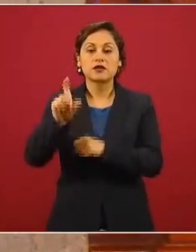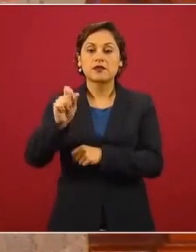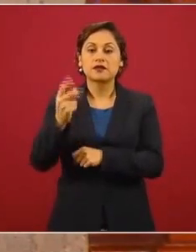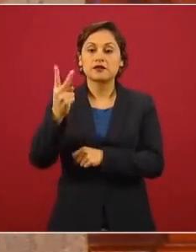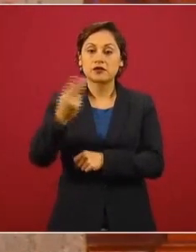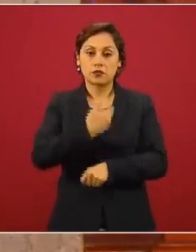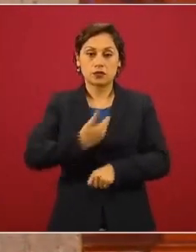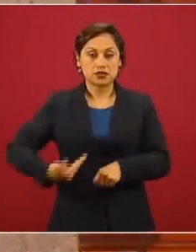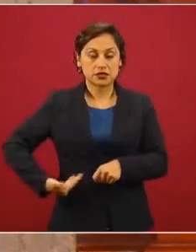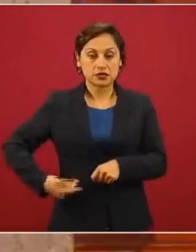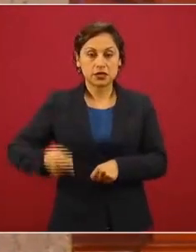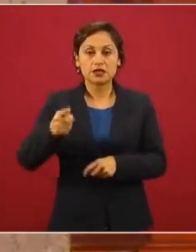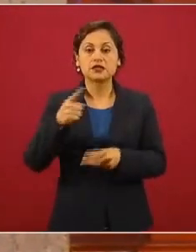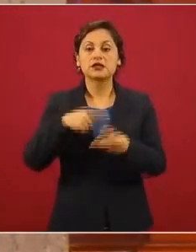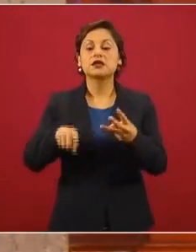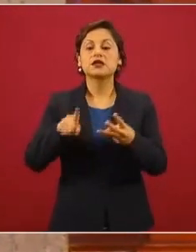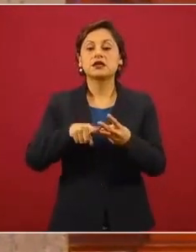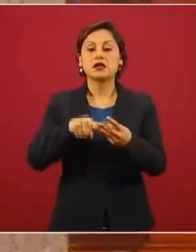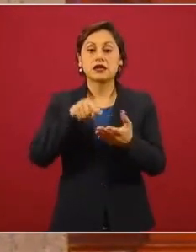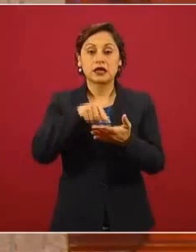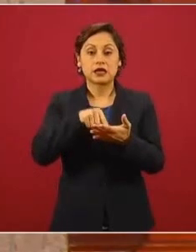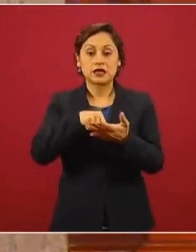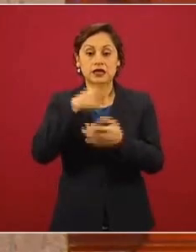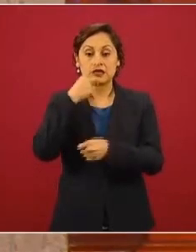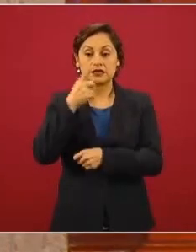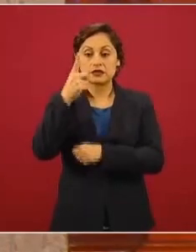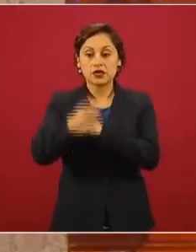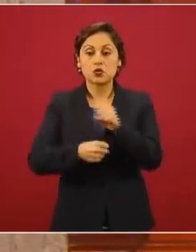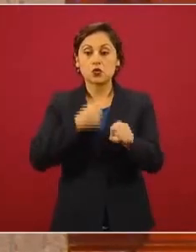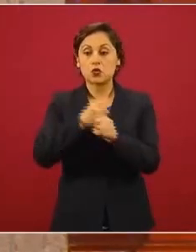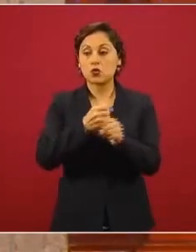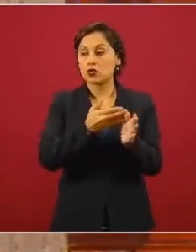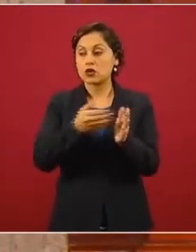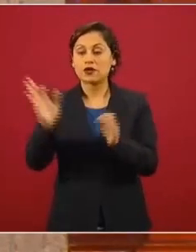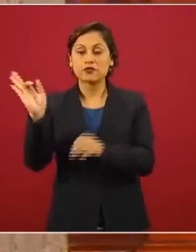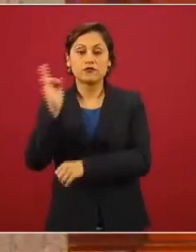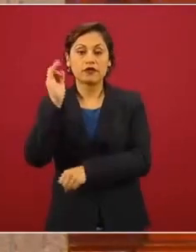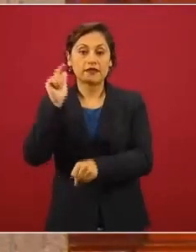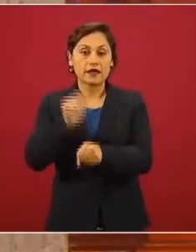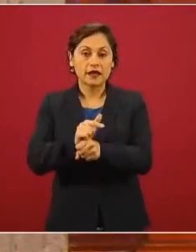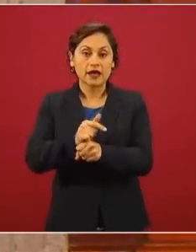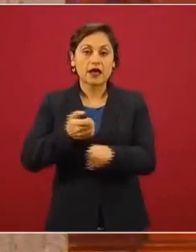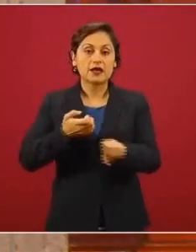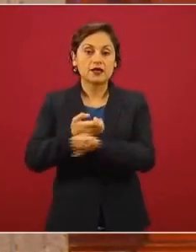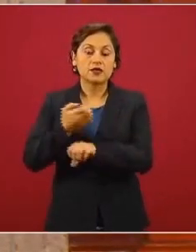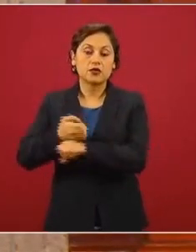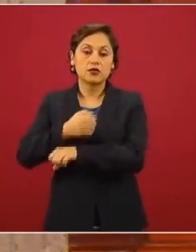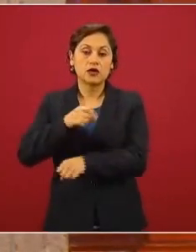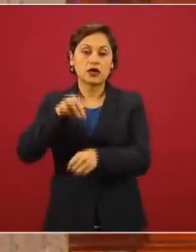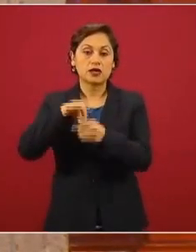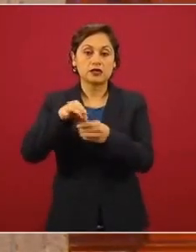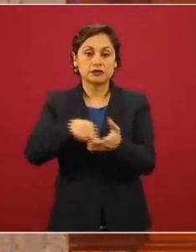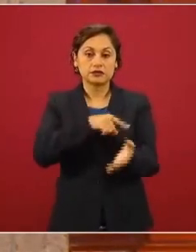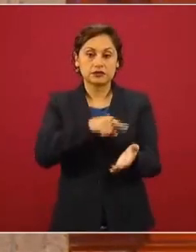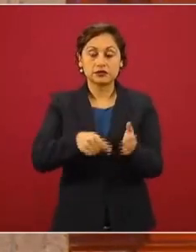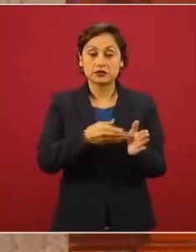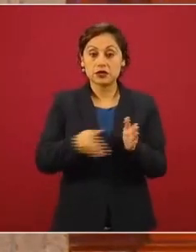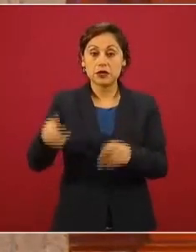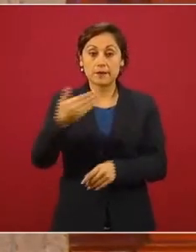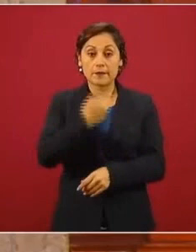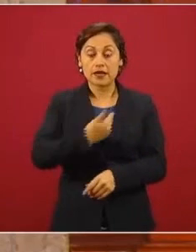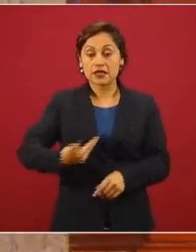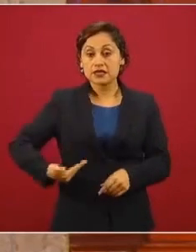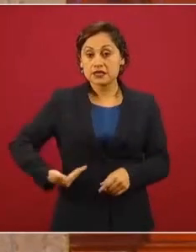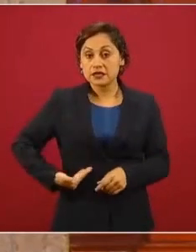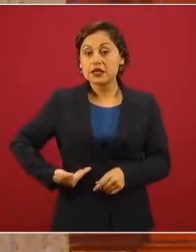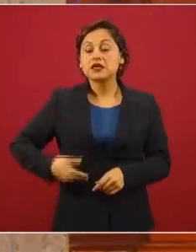Su diagnóstico es a un año de las elecciones federales y locales del medio sexenio, el presidente mantiene aceptación